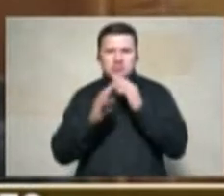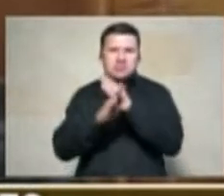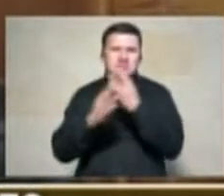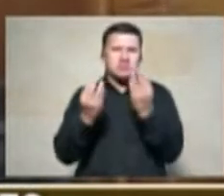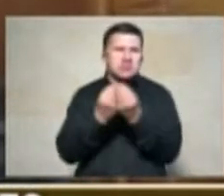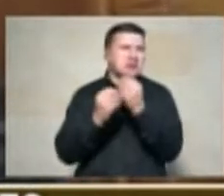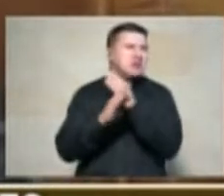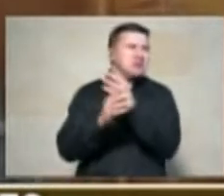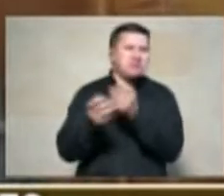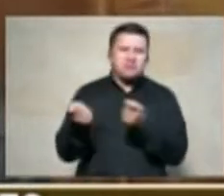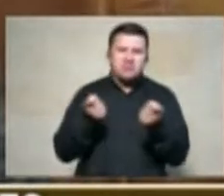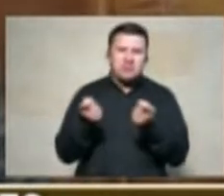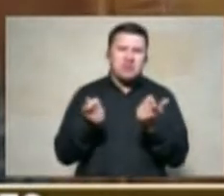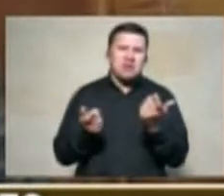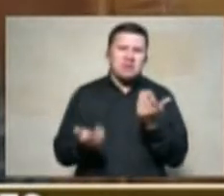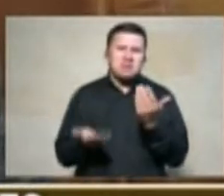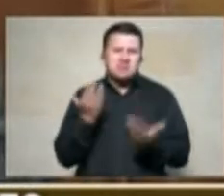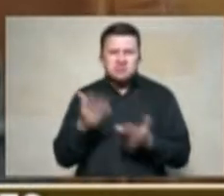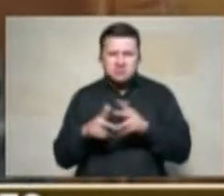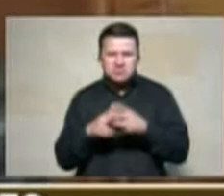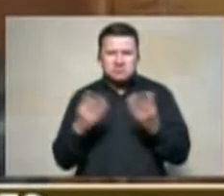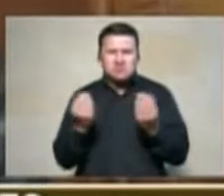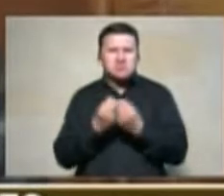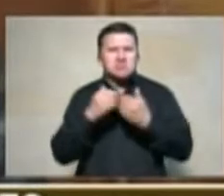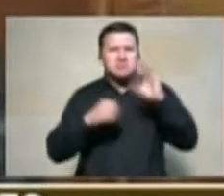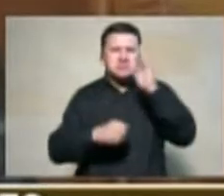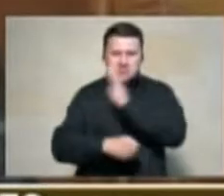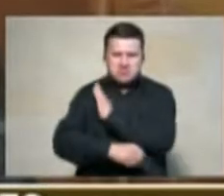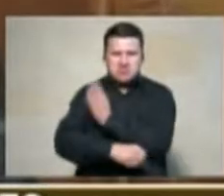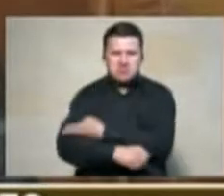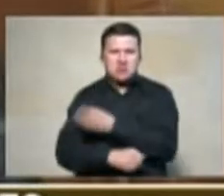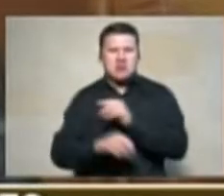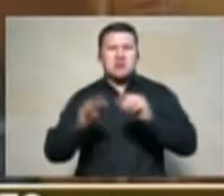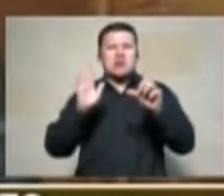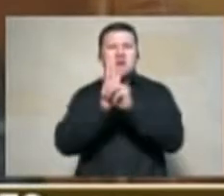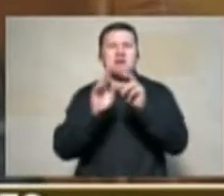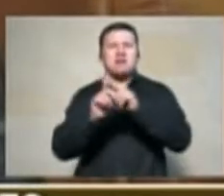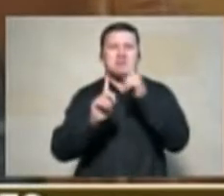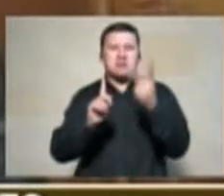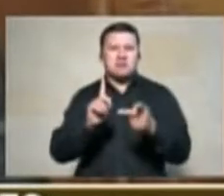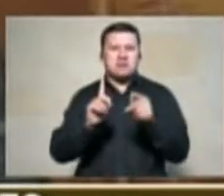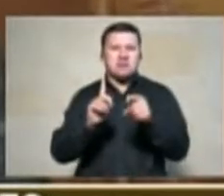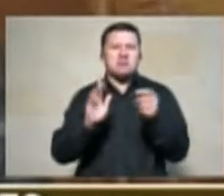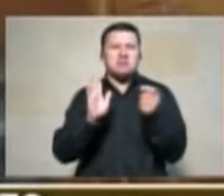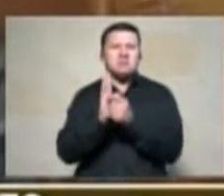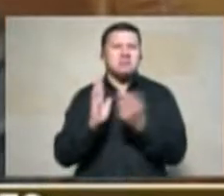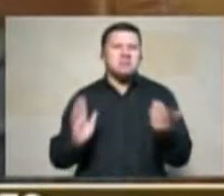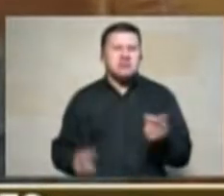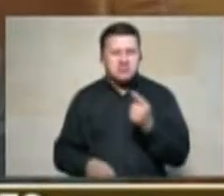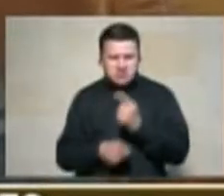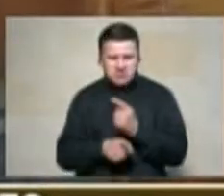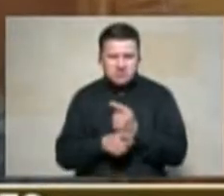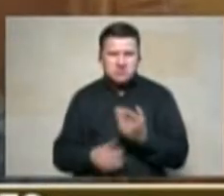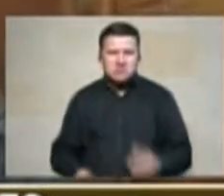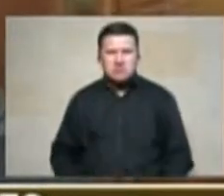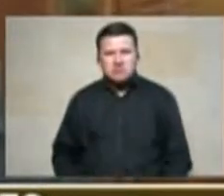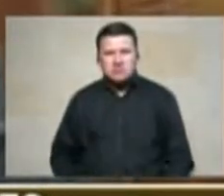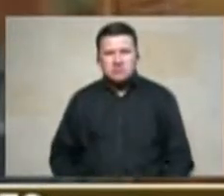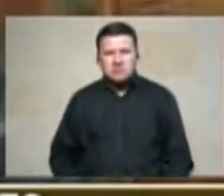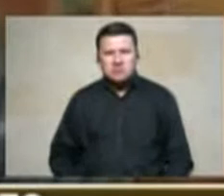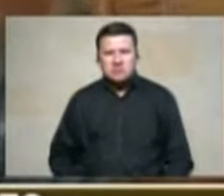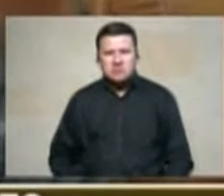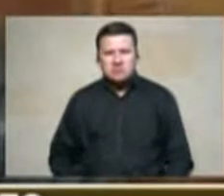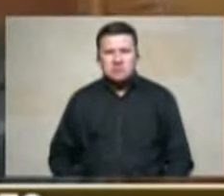más fuerte que tiene la ley de víctimas es precisamente poder restituir